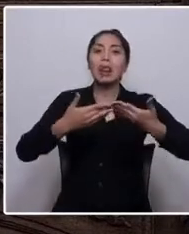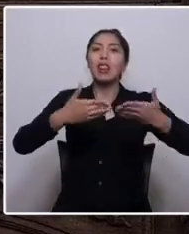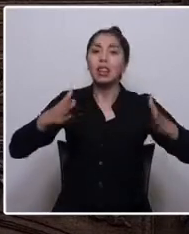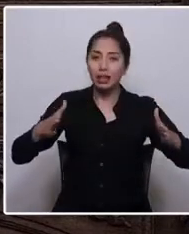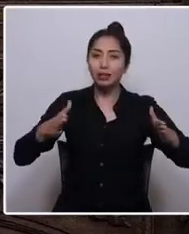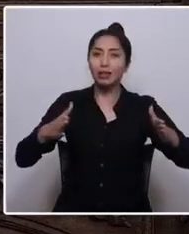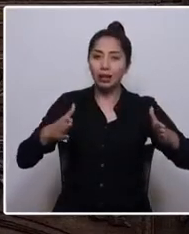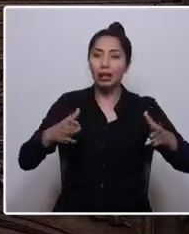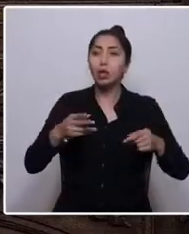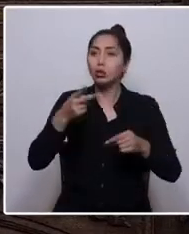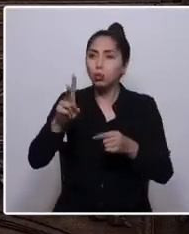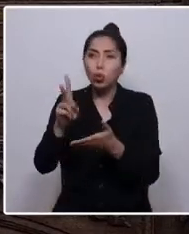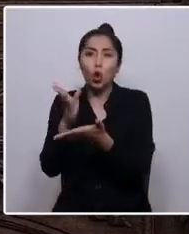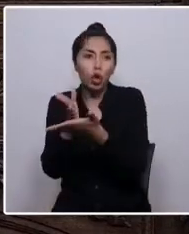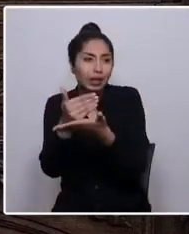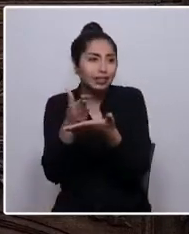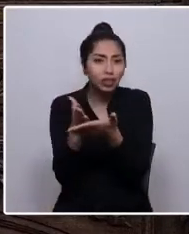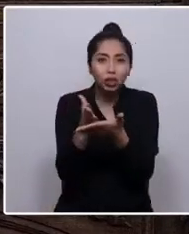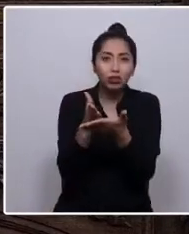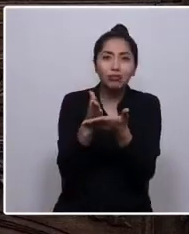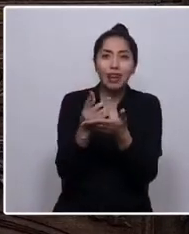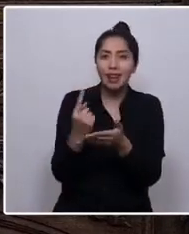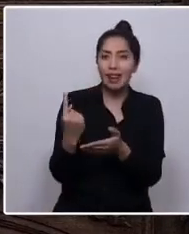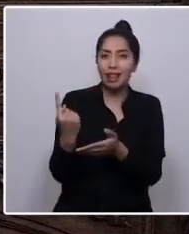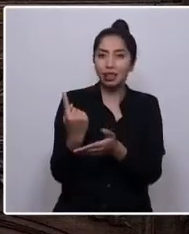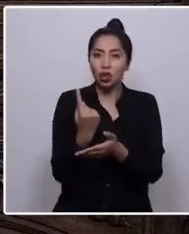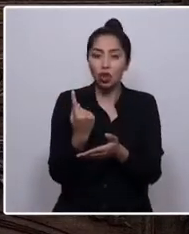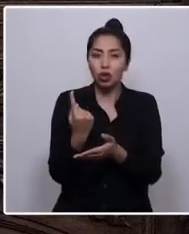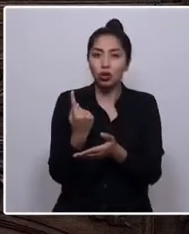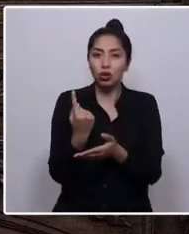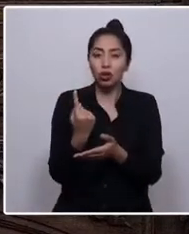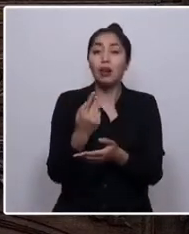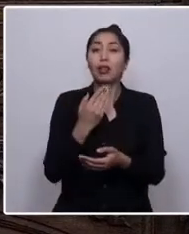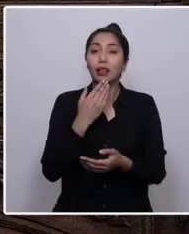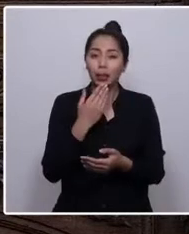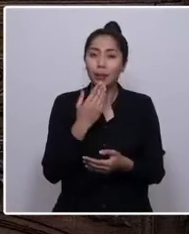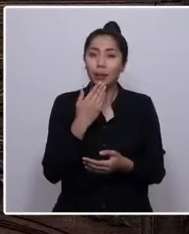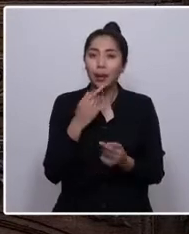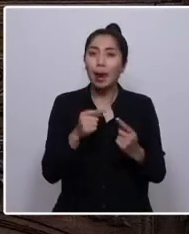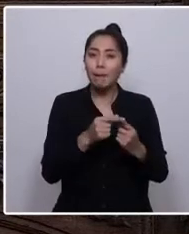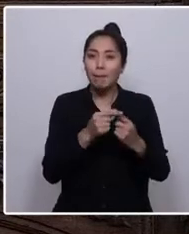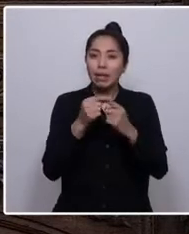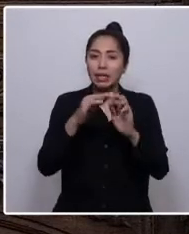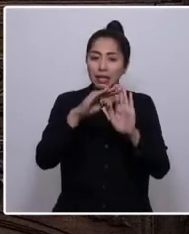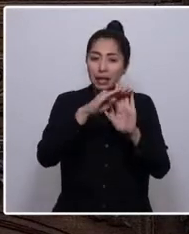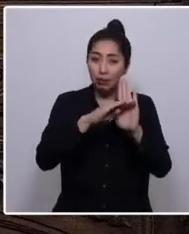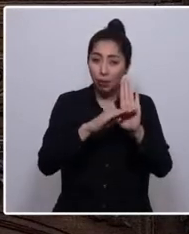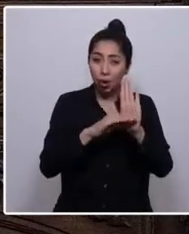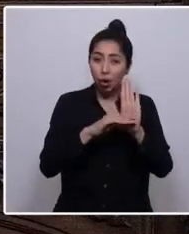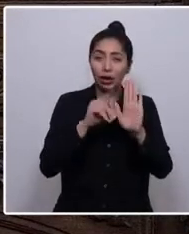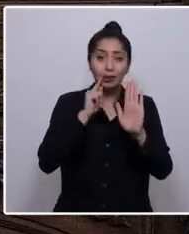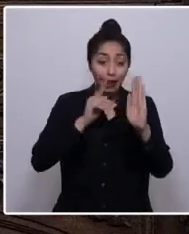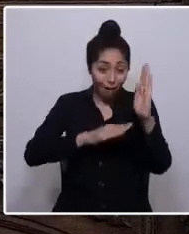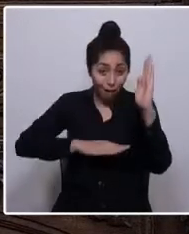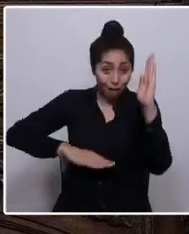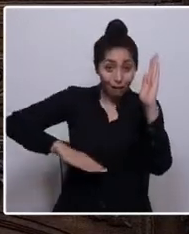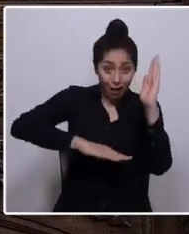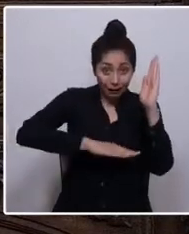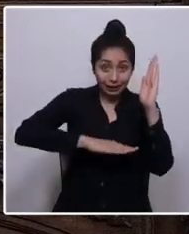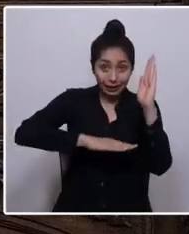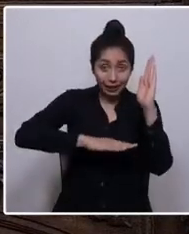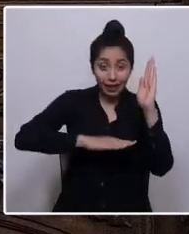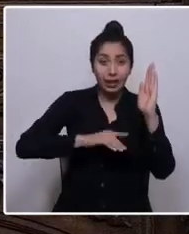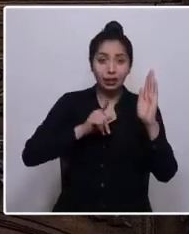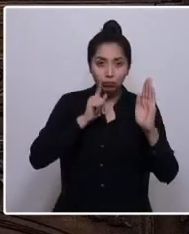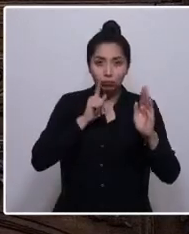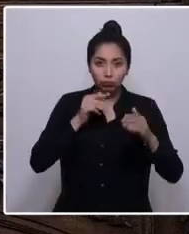organización como nación y los principios sobre cuya base se fundará y se estructurará.